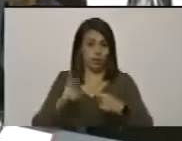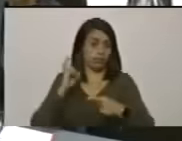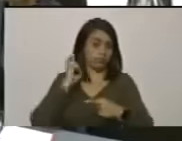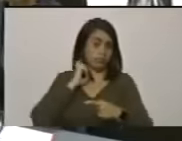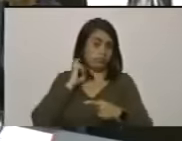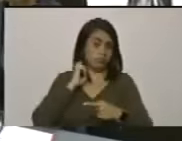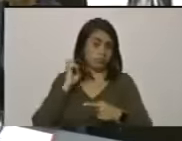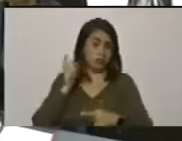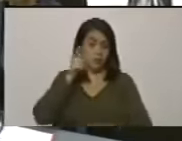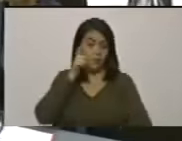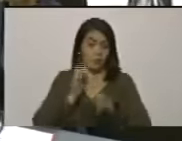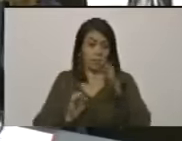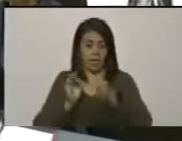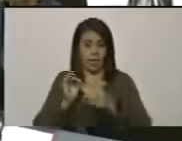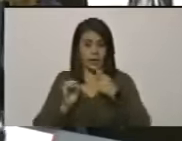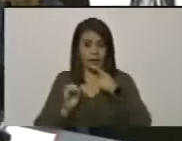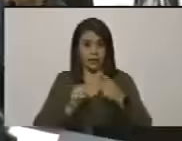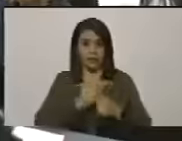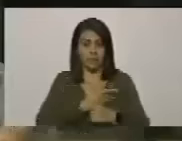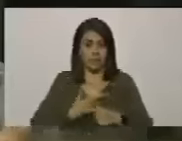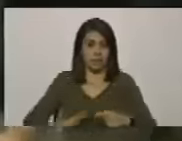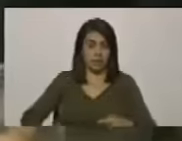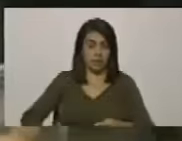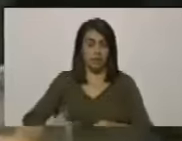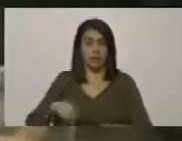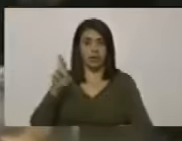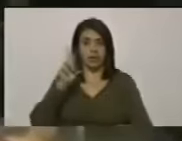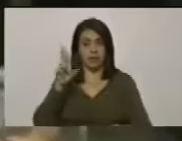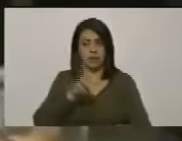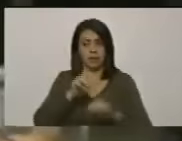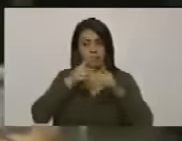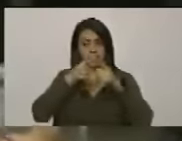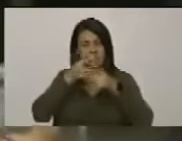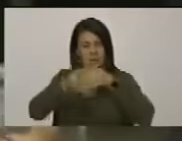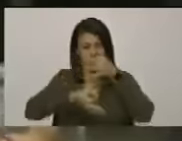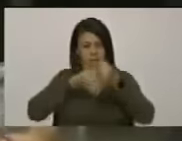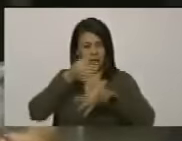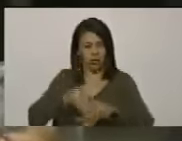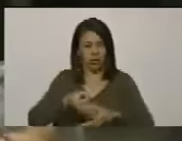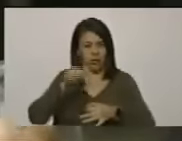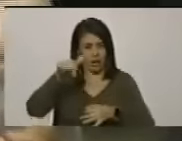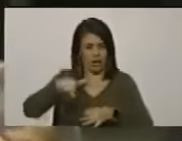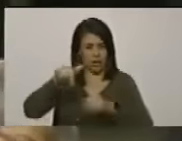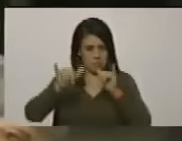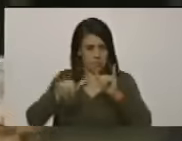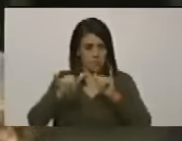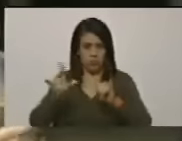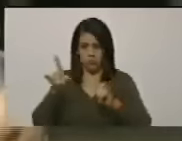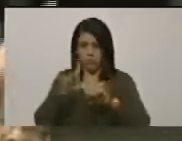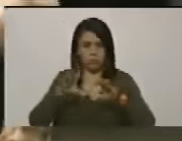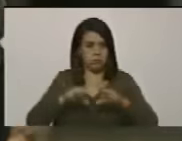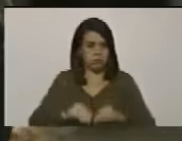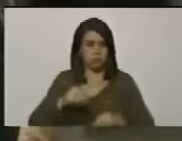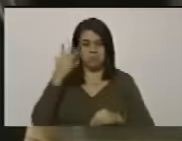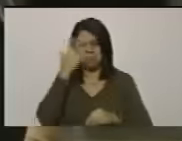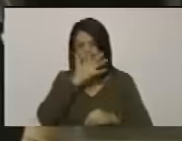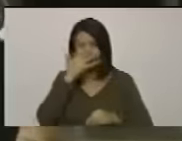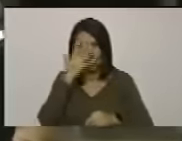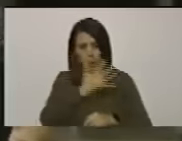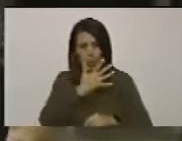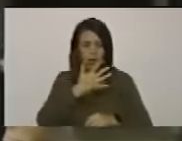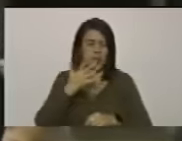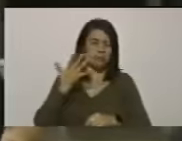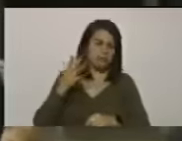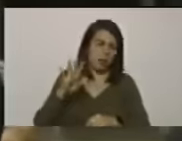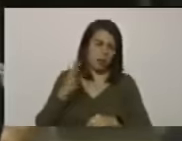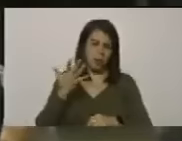de la república lo que dijo el presidente de la república en su memoria y cuenta el día de aquí no admite ambivalencias no admite medias